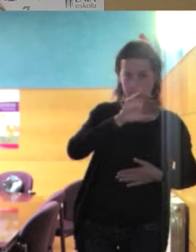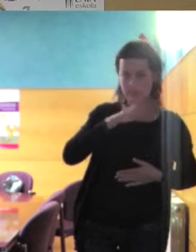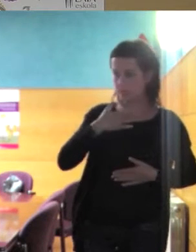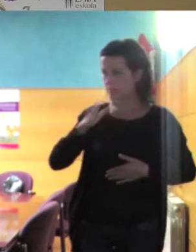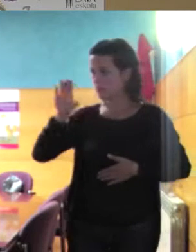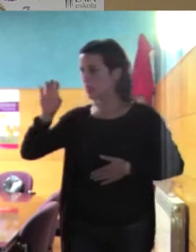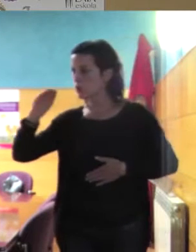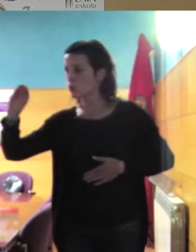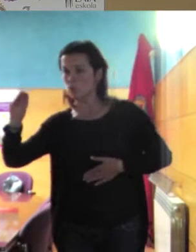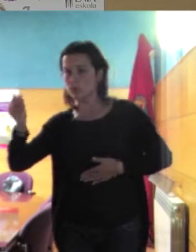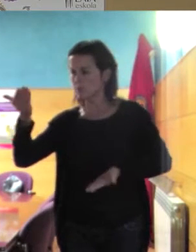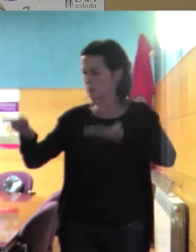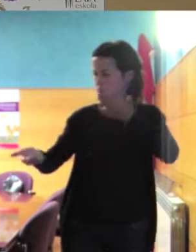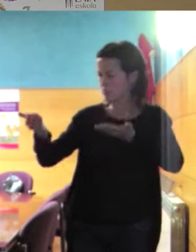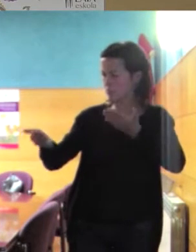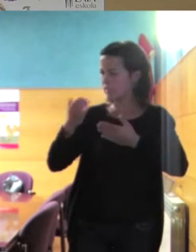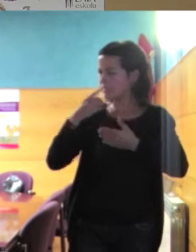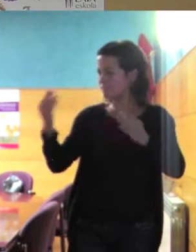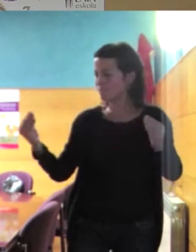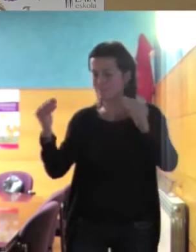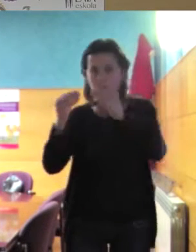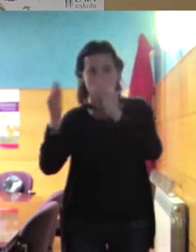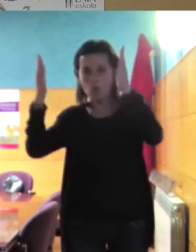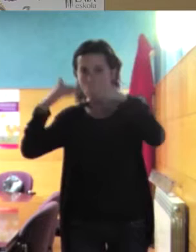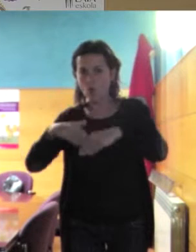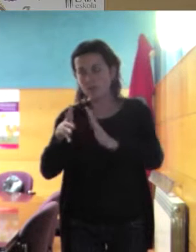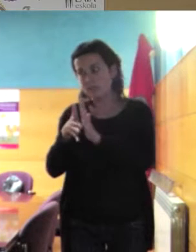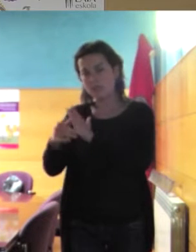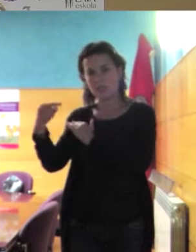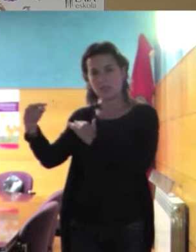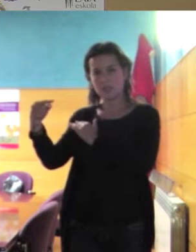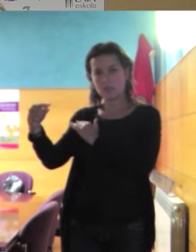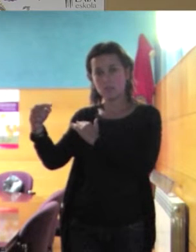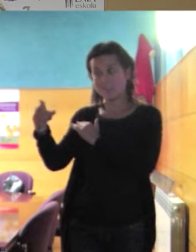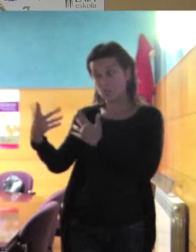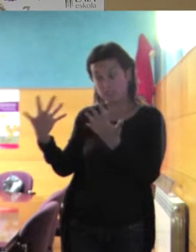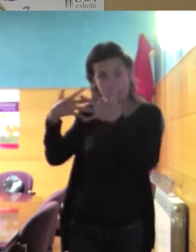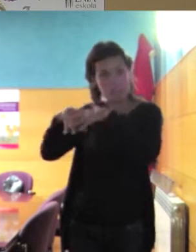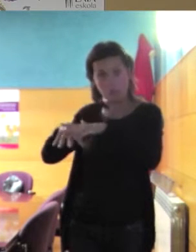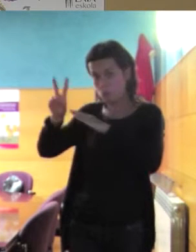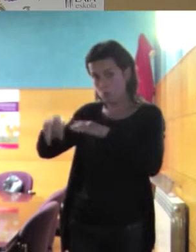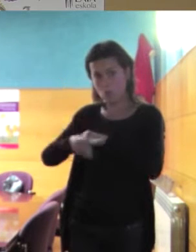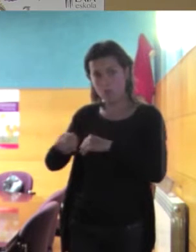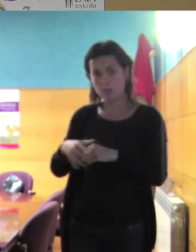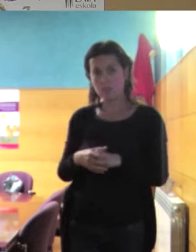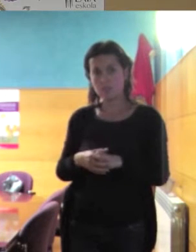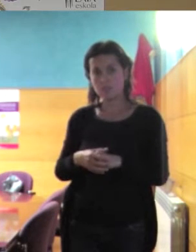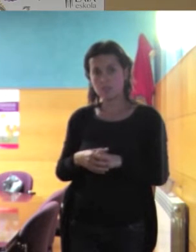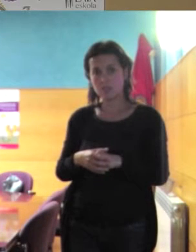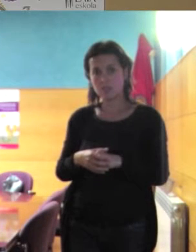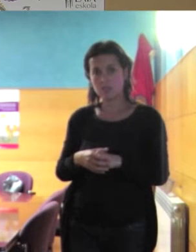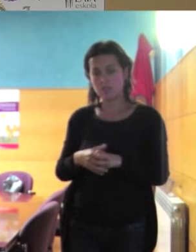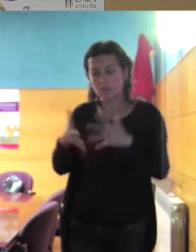lo considera negativo, pues no propulsa la integración. ¿Qué propulsa? Pues propulsa